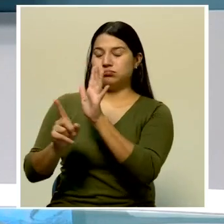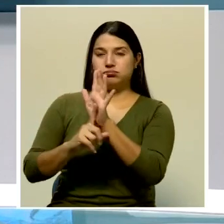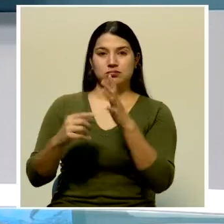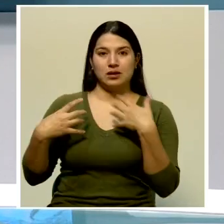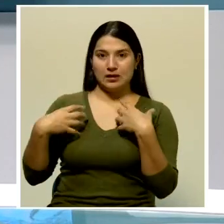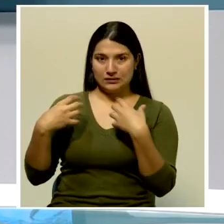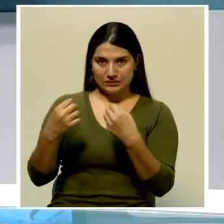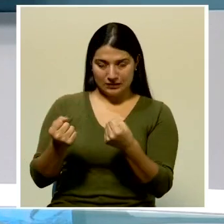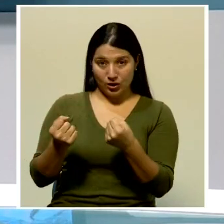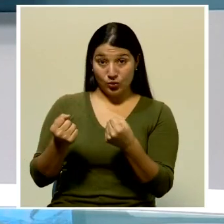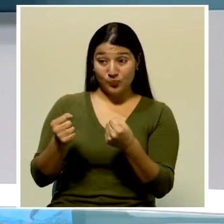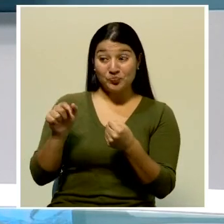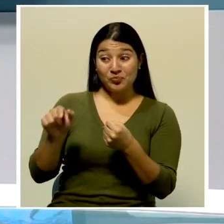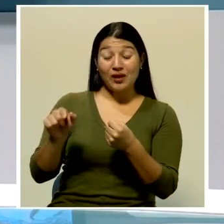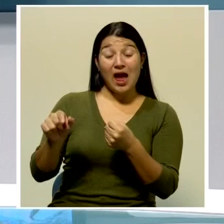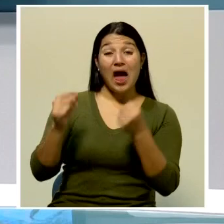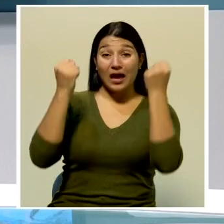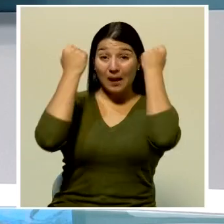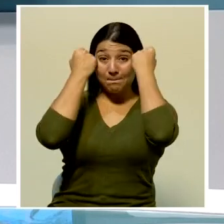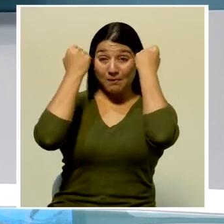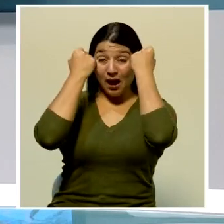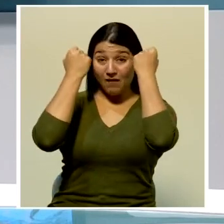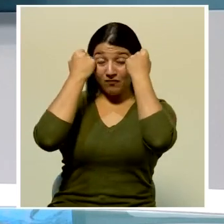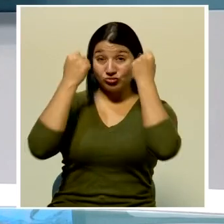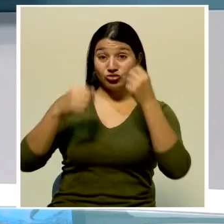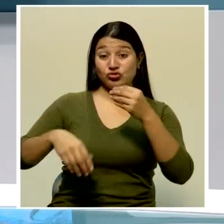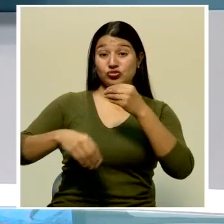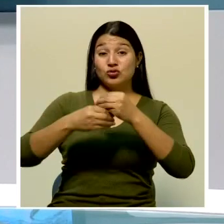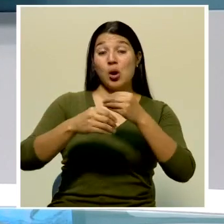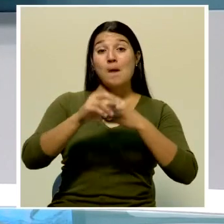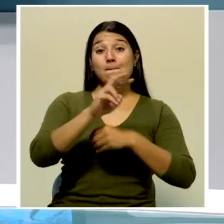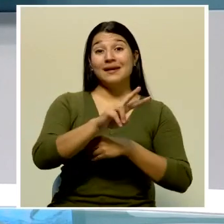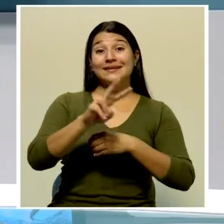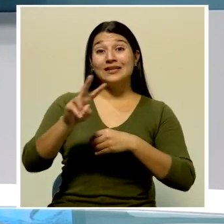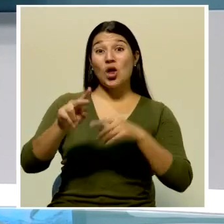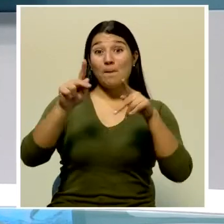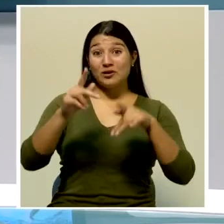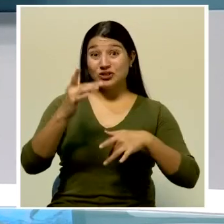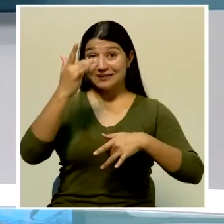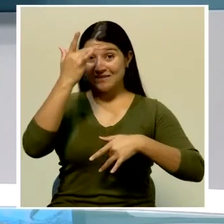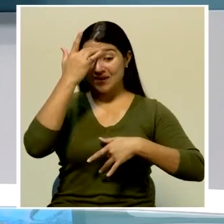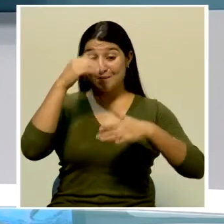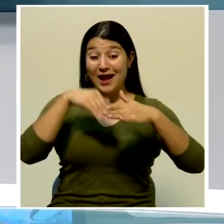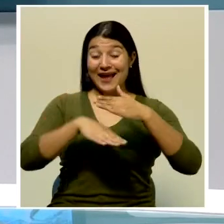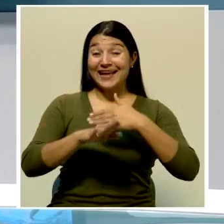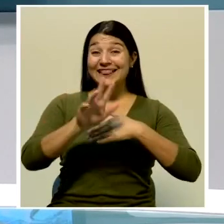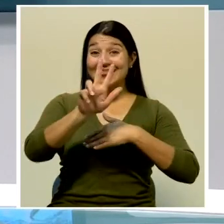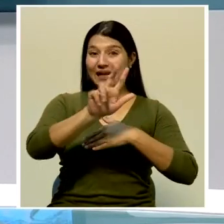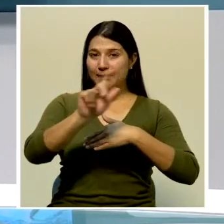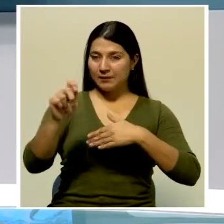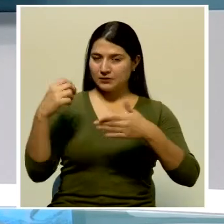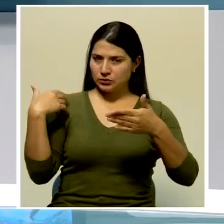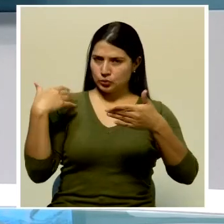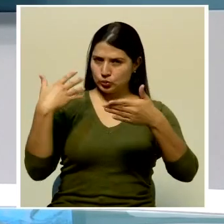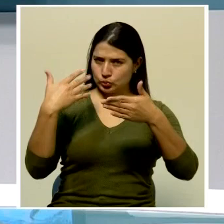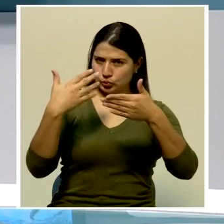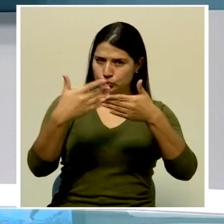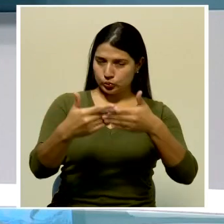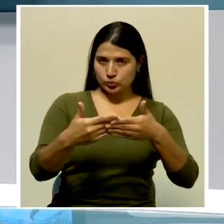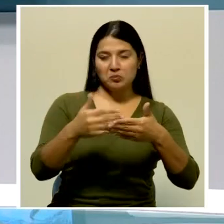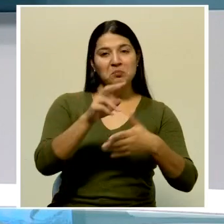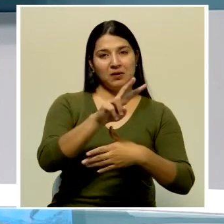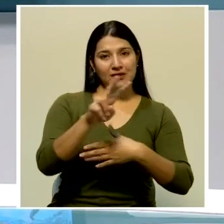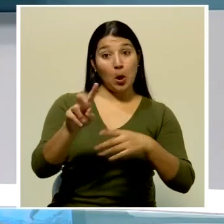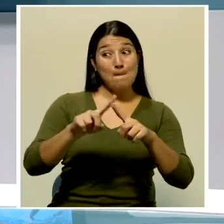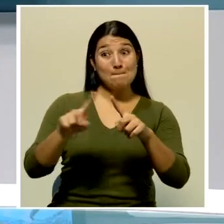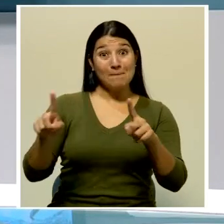de Pavas se habían registrado 22 casos a lo largo de tres meses de pandemia. Pero en estos últimos